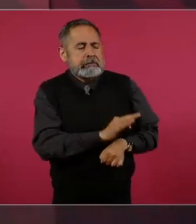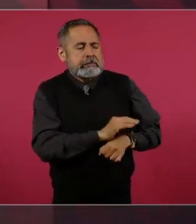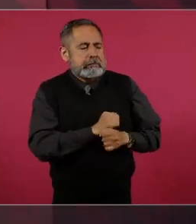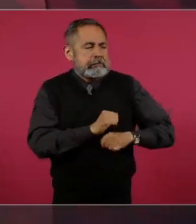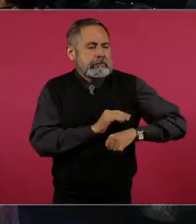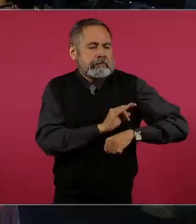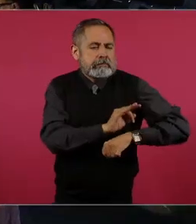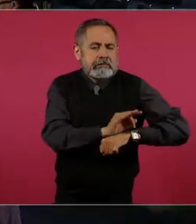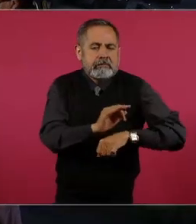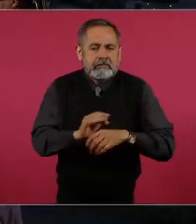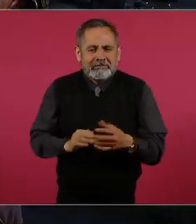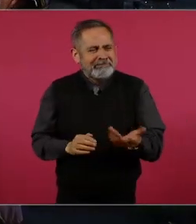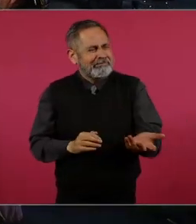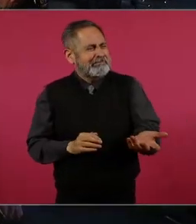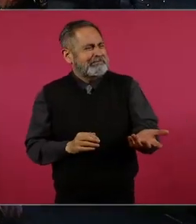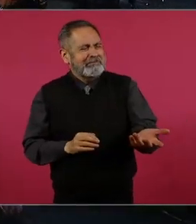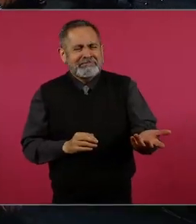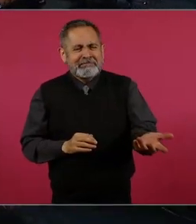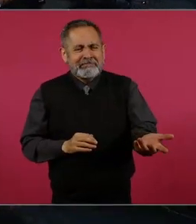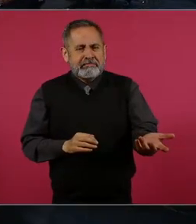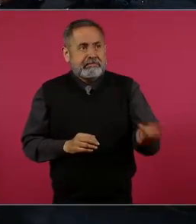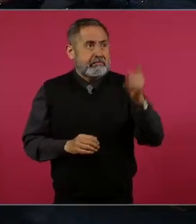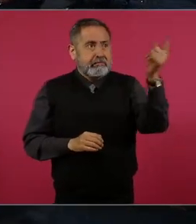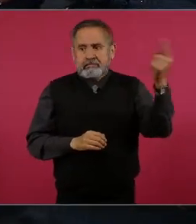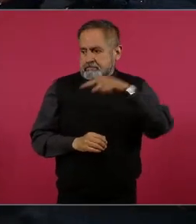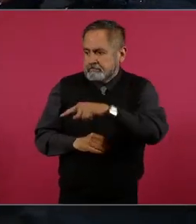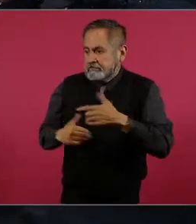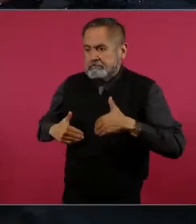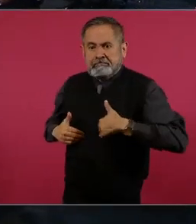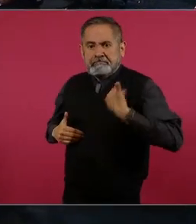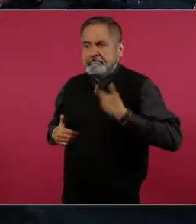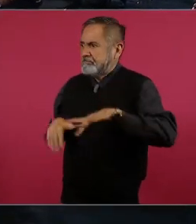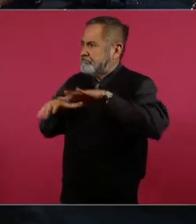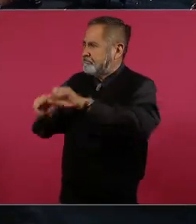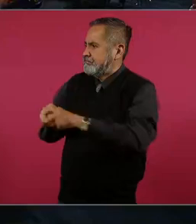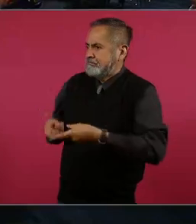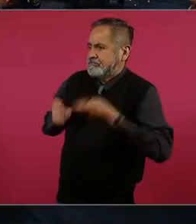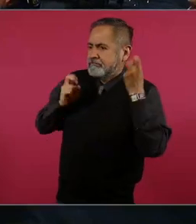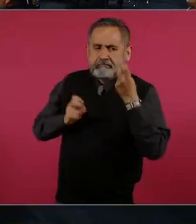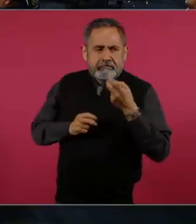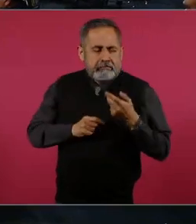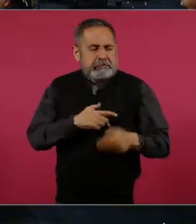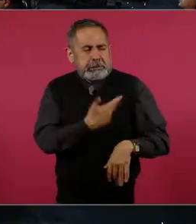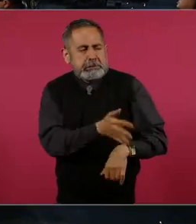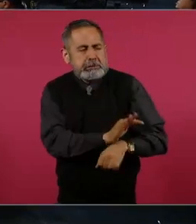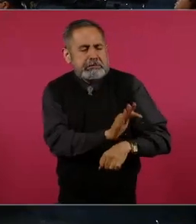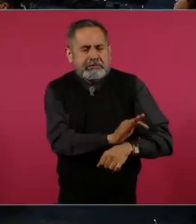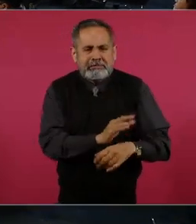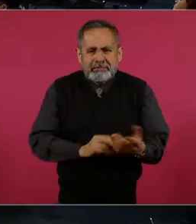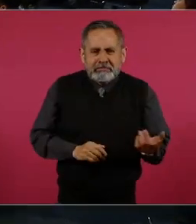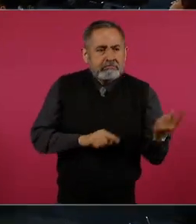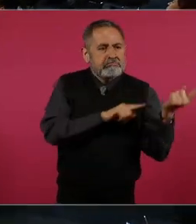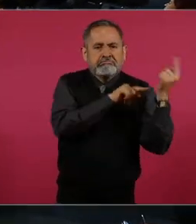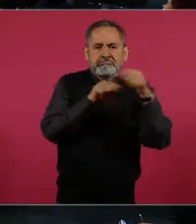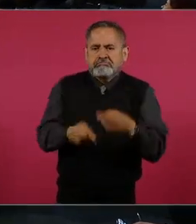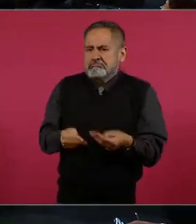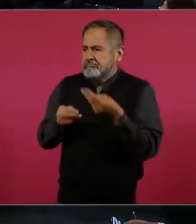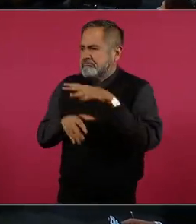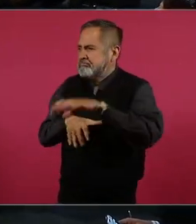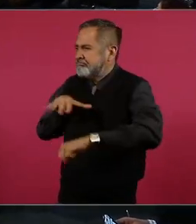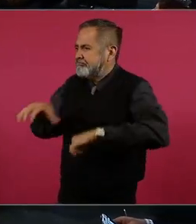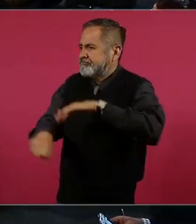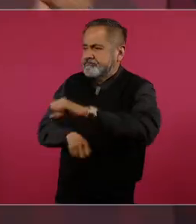y a quienes ven a México como tierra de conquista, quienes vienen a